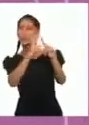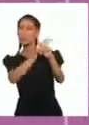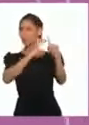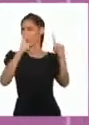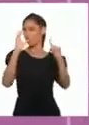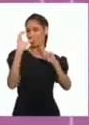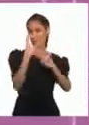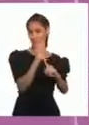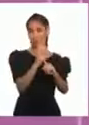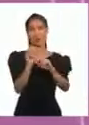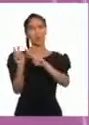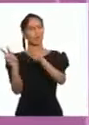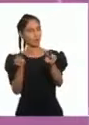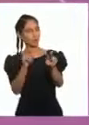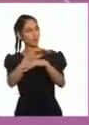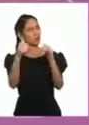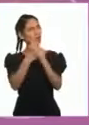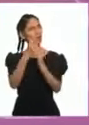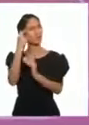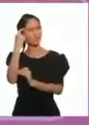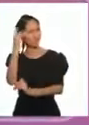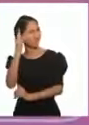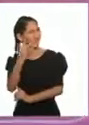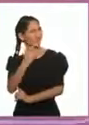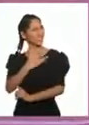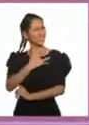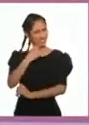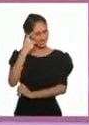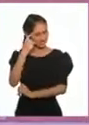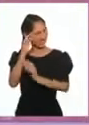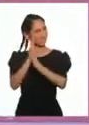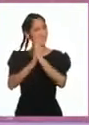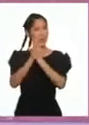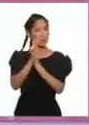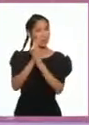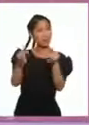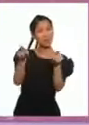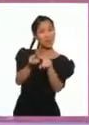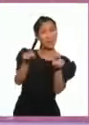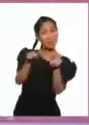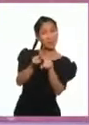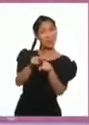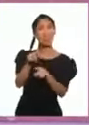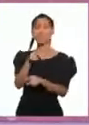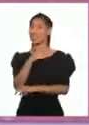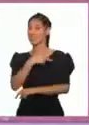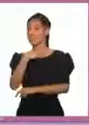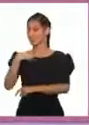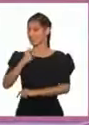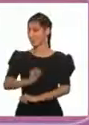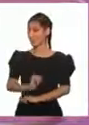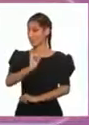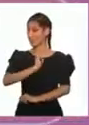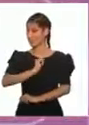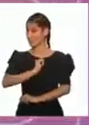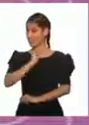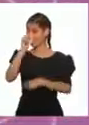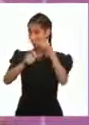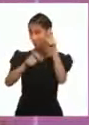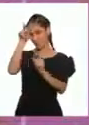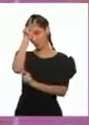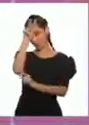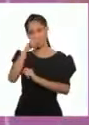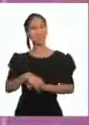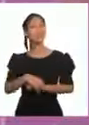ser y de pensar y de nuestra identidad como peruanos. El Bicentenario de nuestra